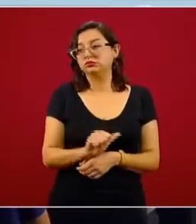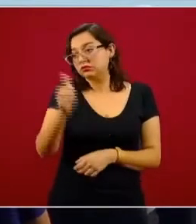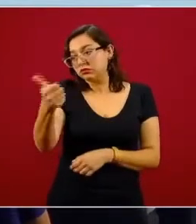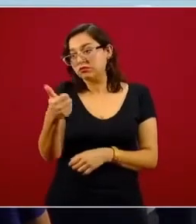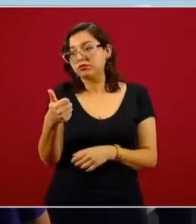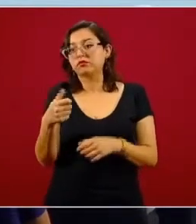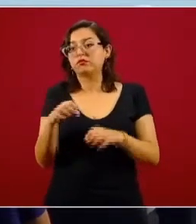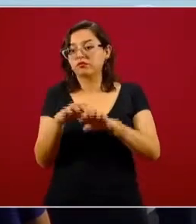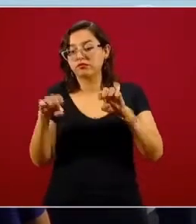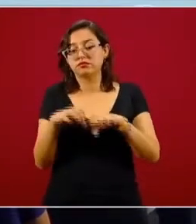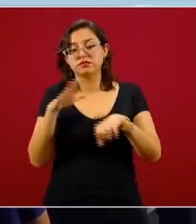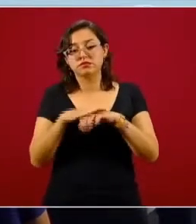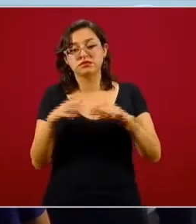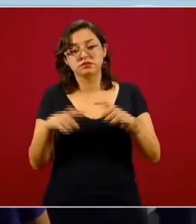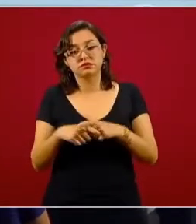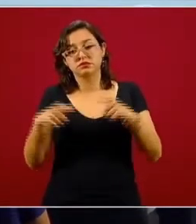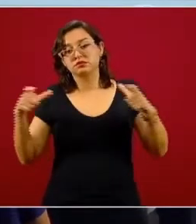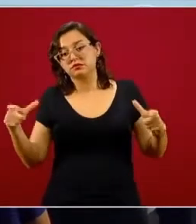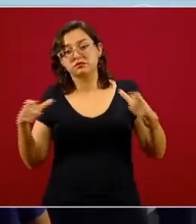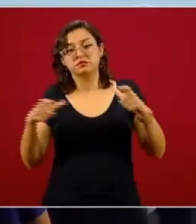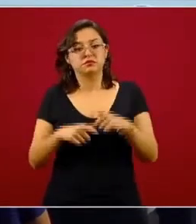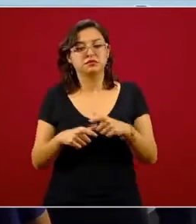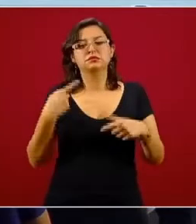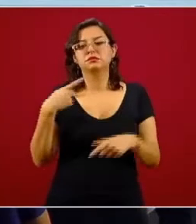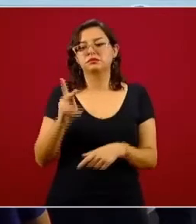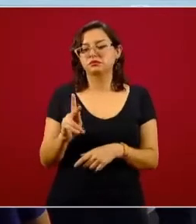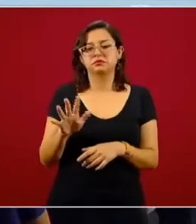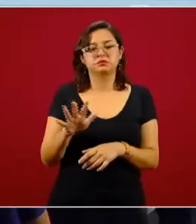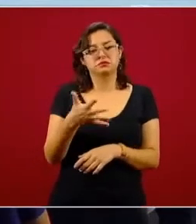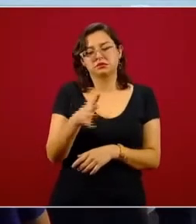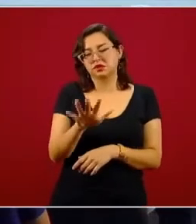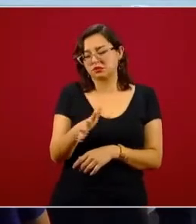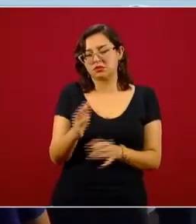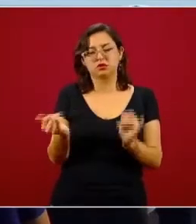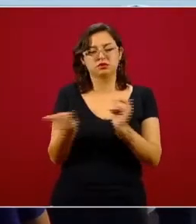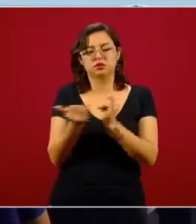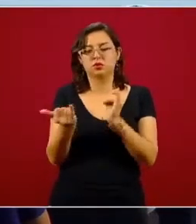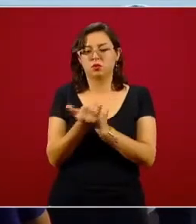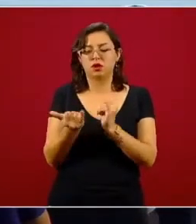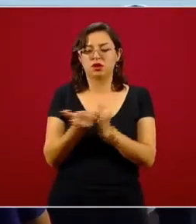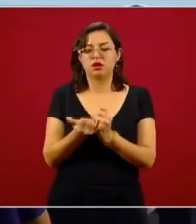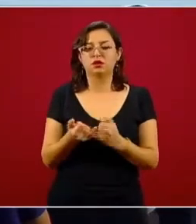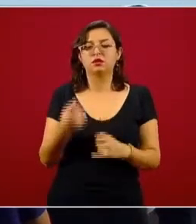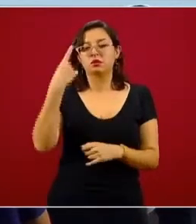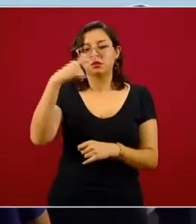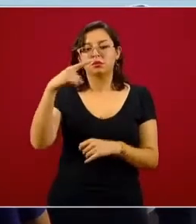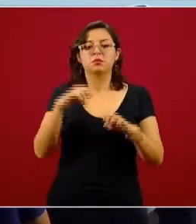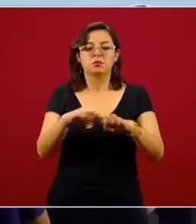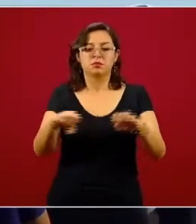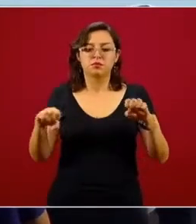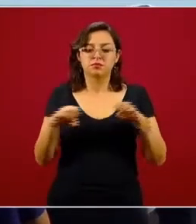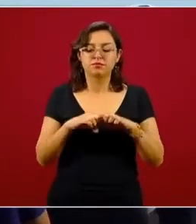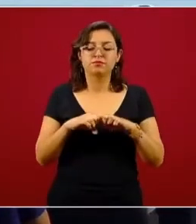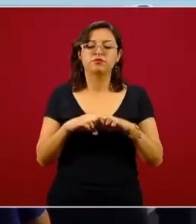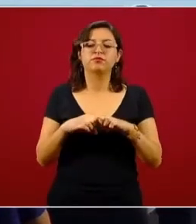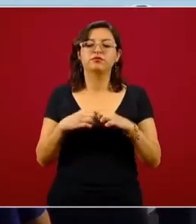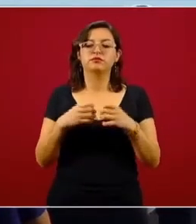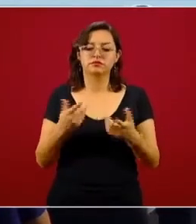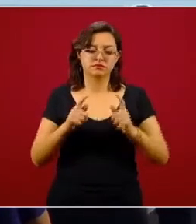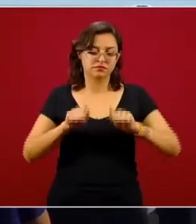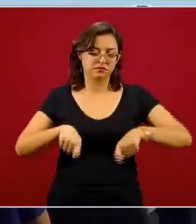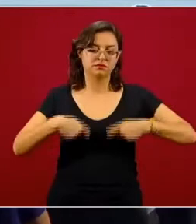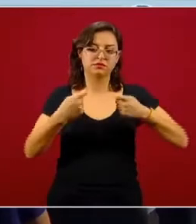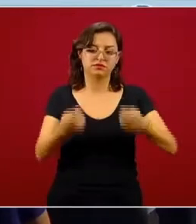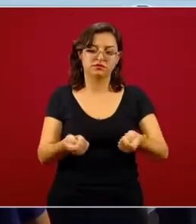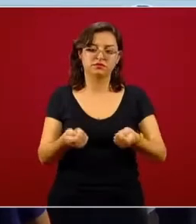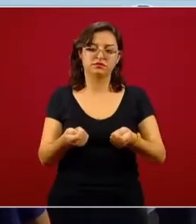tienen un poco más o un poco menos de personal, pero están en alrededor de ese número. Y en este caso es para el equipo, para el equipo y por